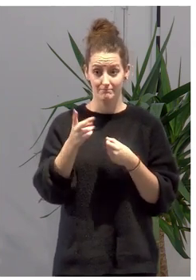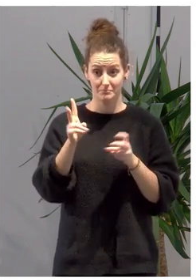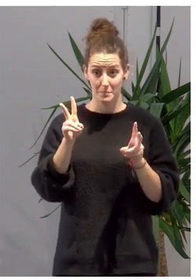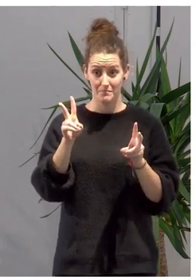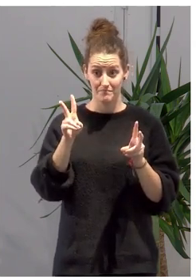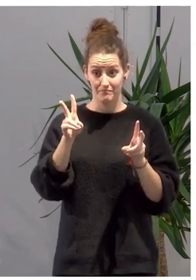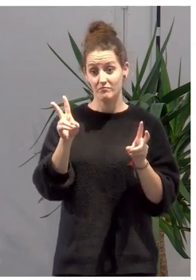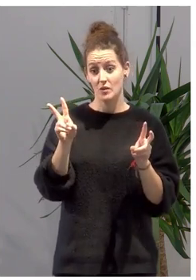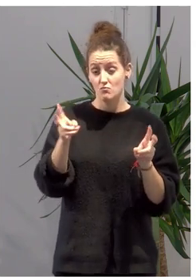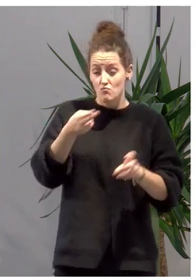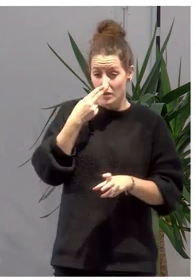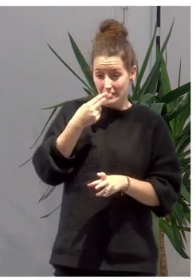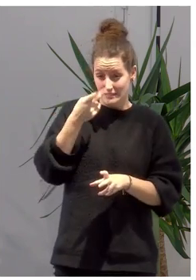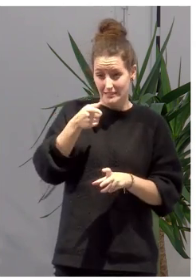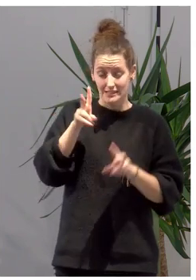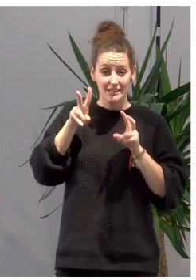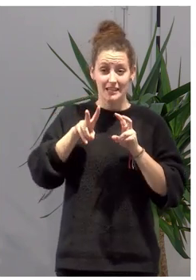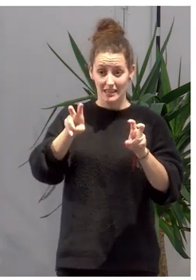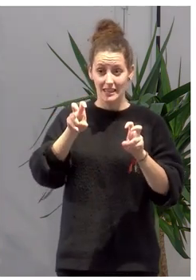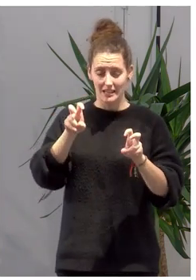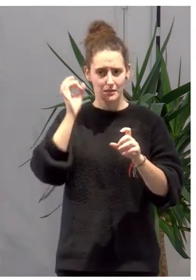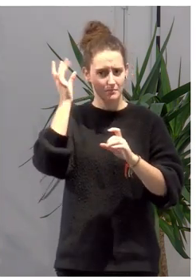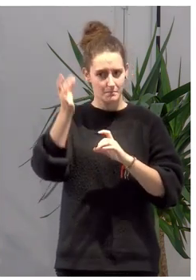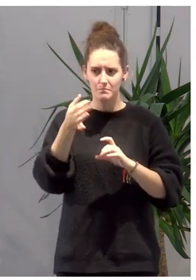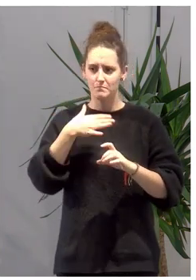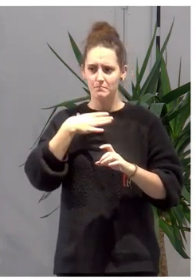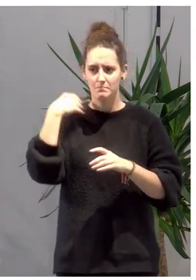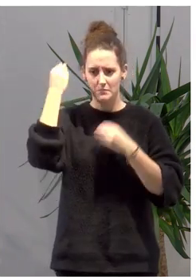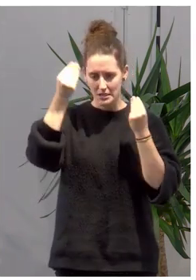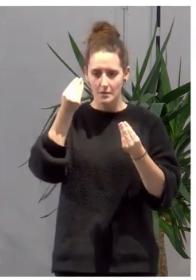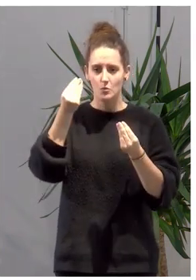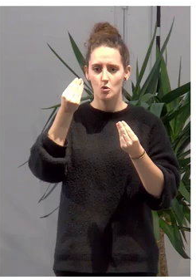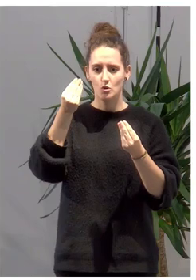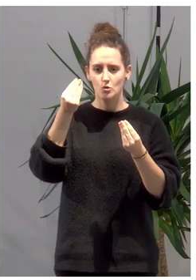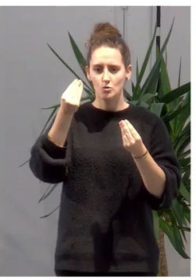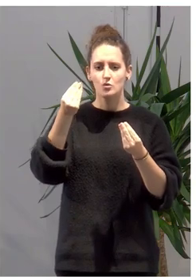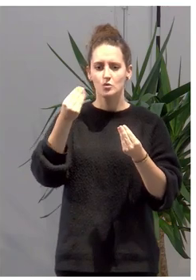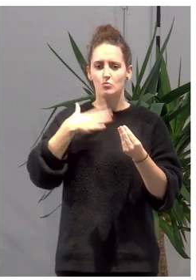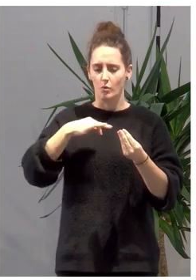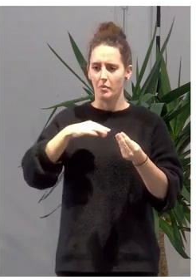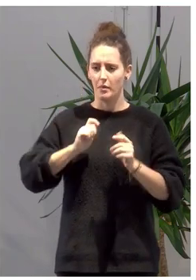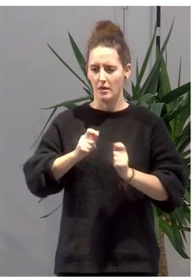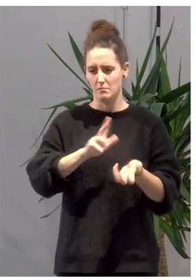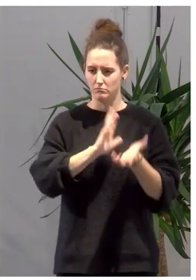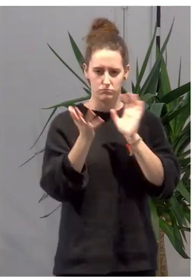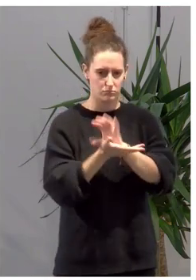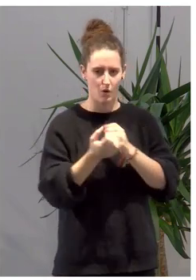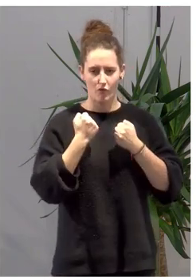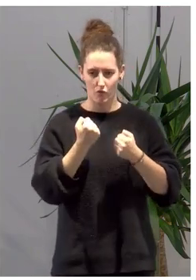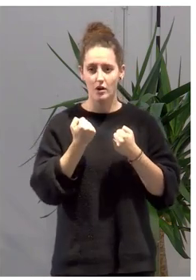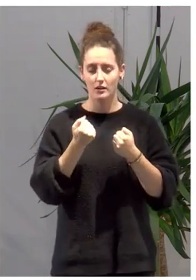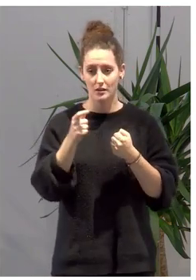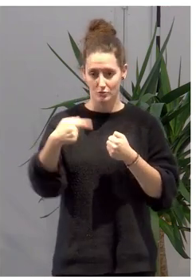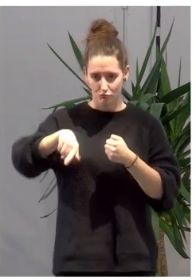interés de esta iniciativa que consideramos que puede ser altamente transformadora y que